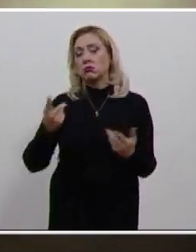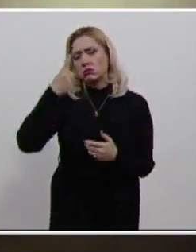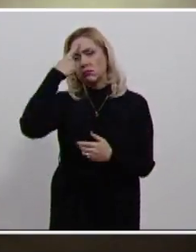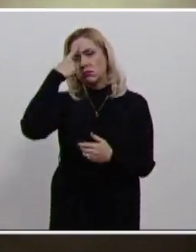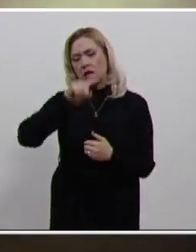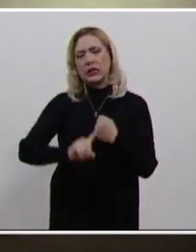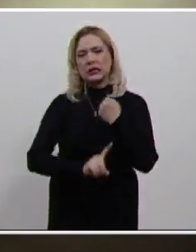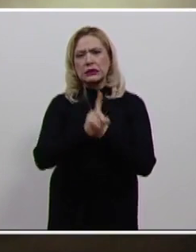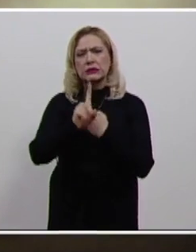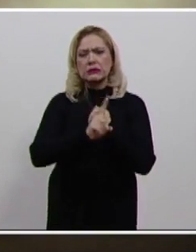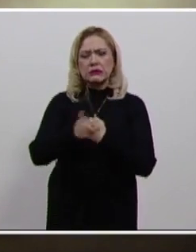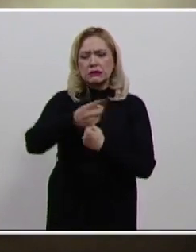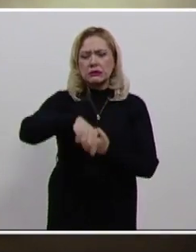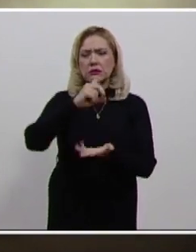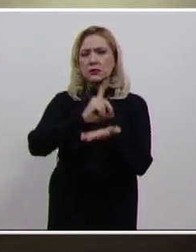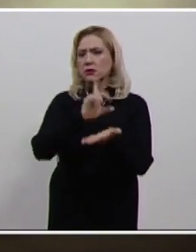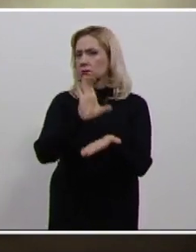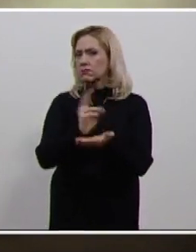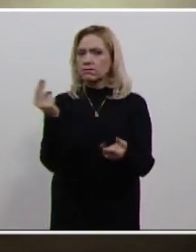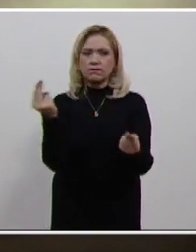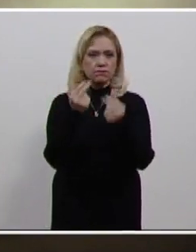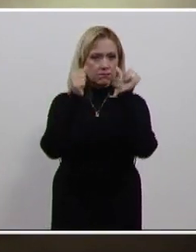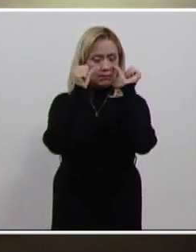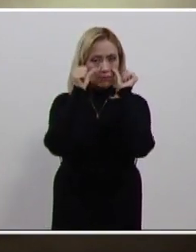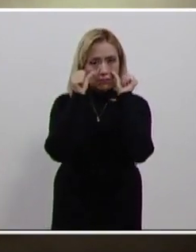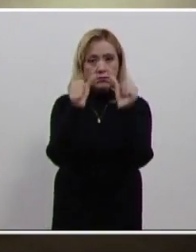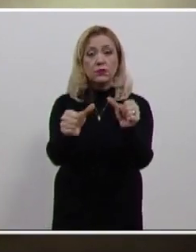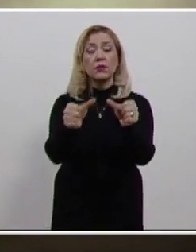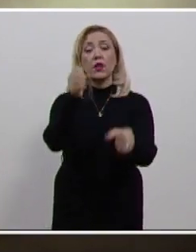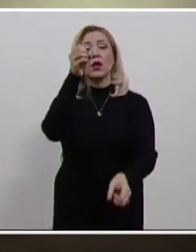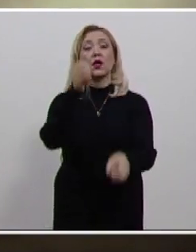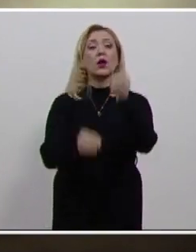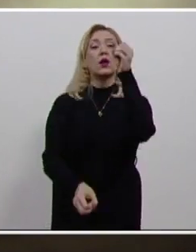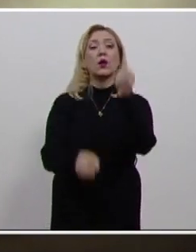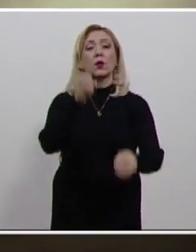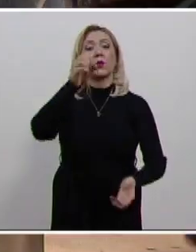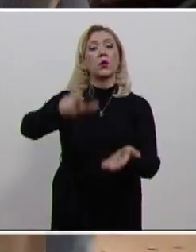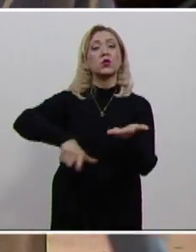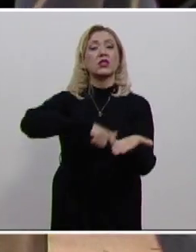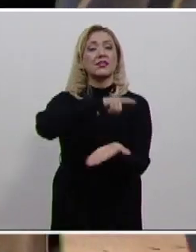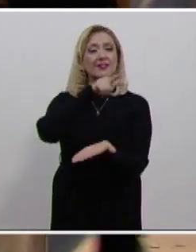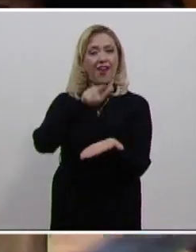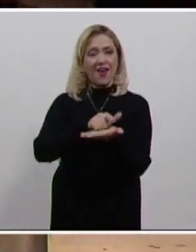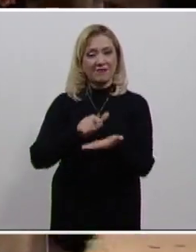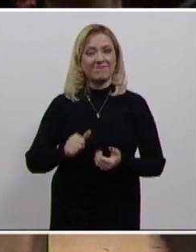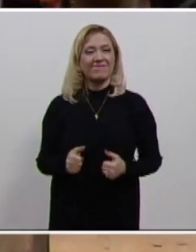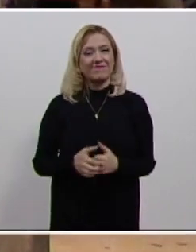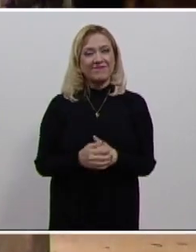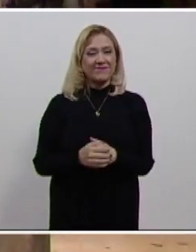que enfrentan las personas con discapacidad para acceder al sistema de justicia.